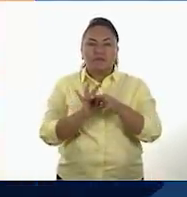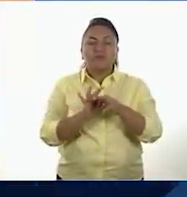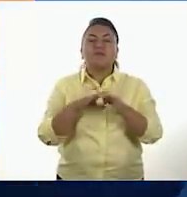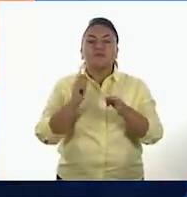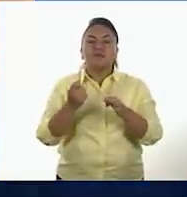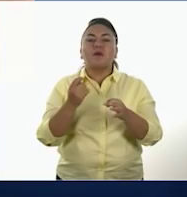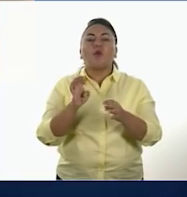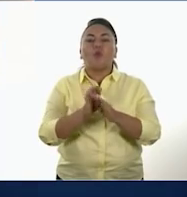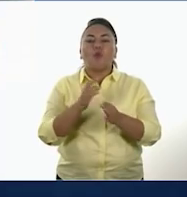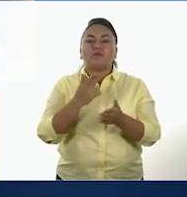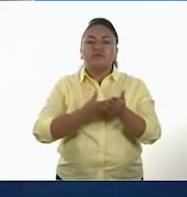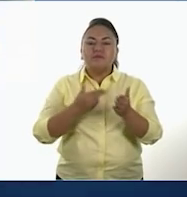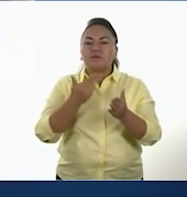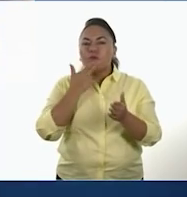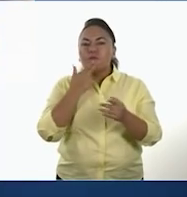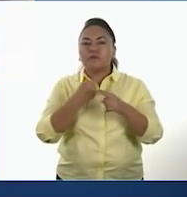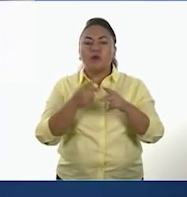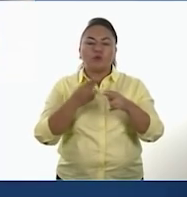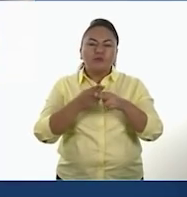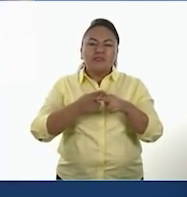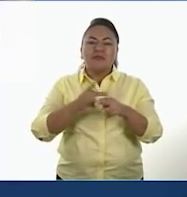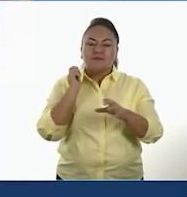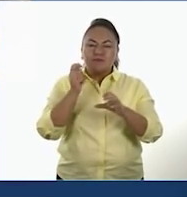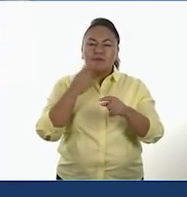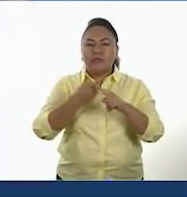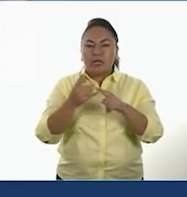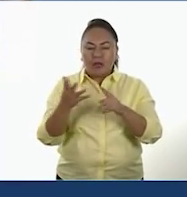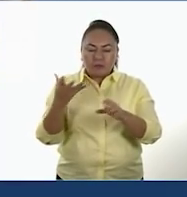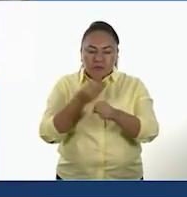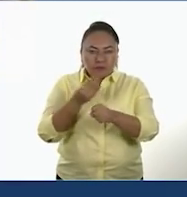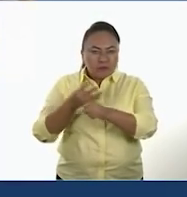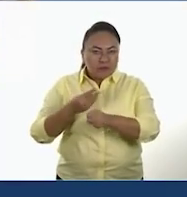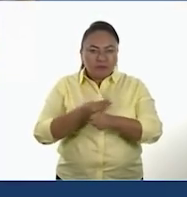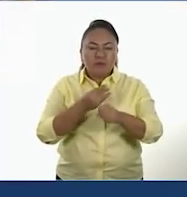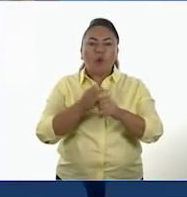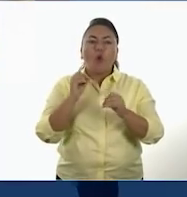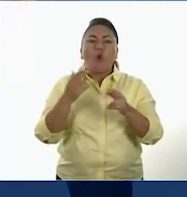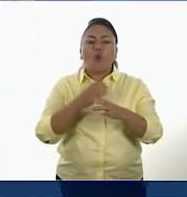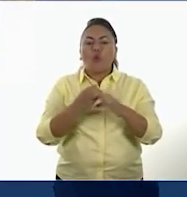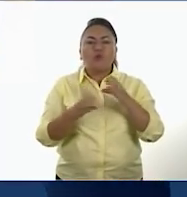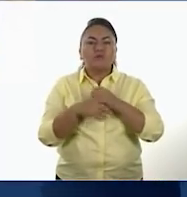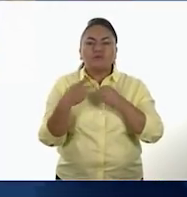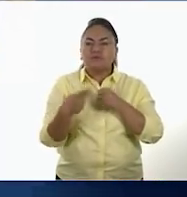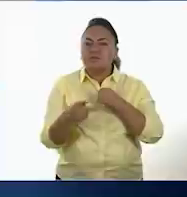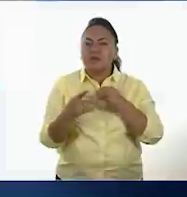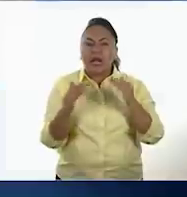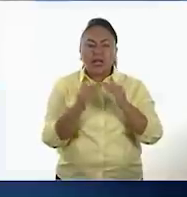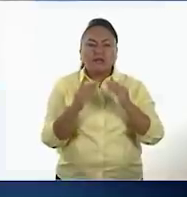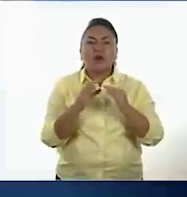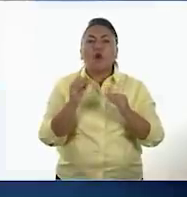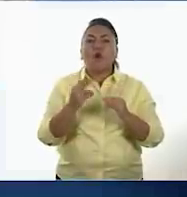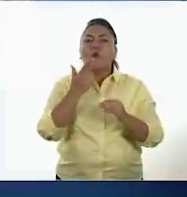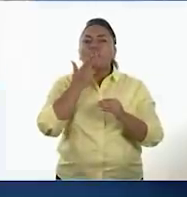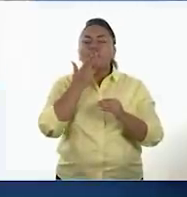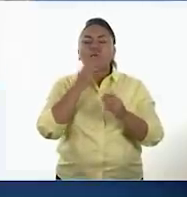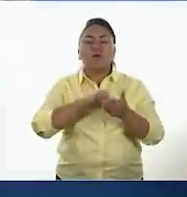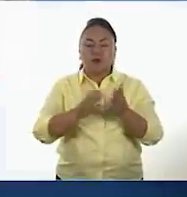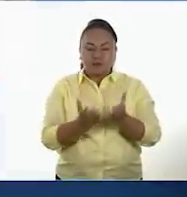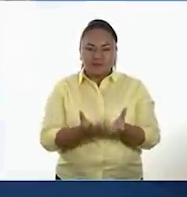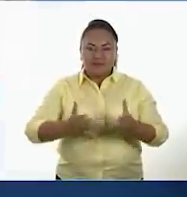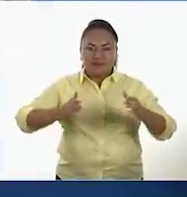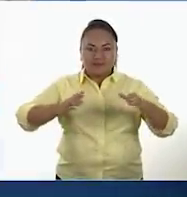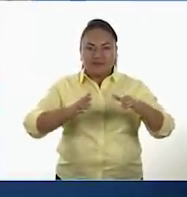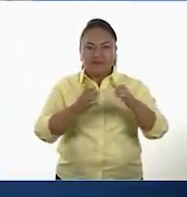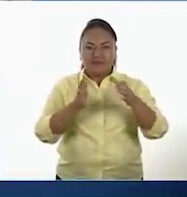de utensilios y herramientas, así como a la creación de objetos domésticos y de uso ritual. La alfarería de Tlatilco